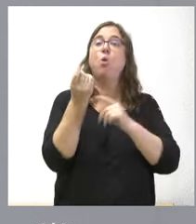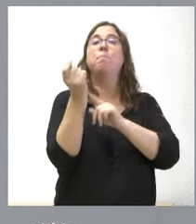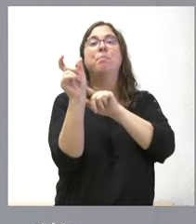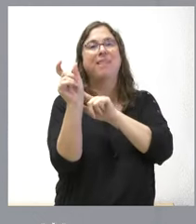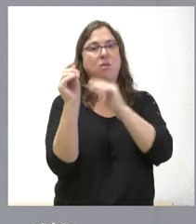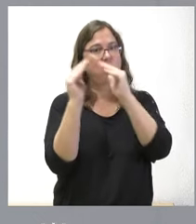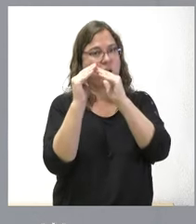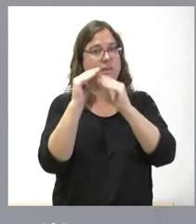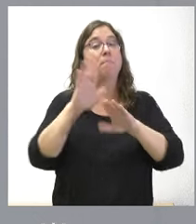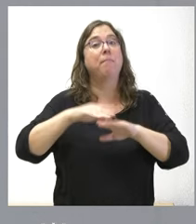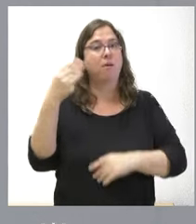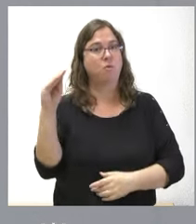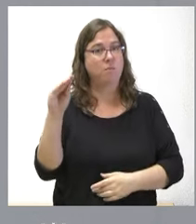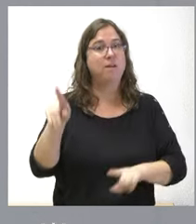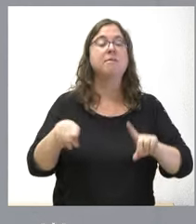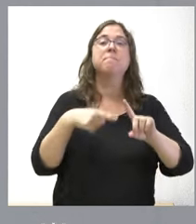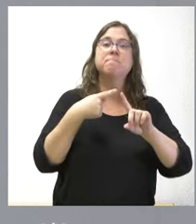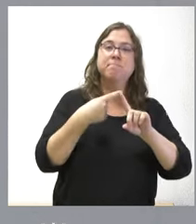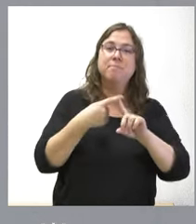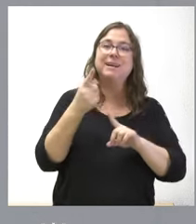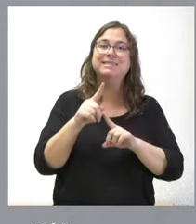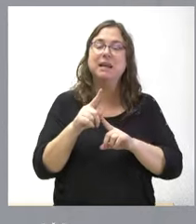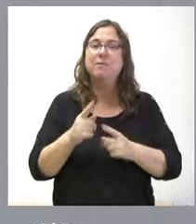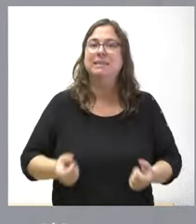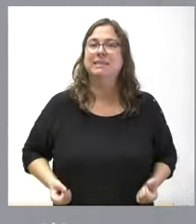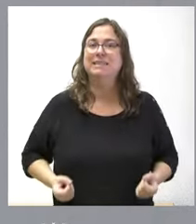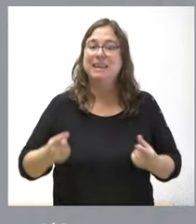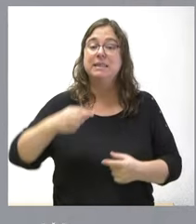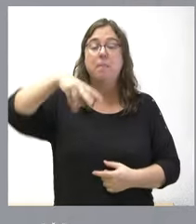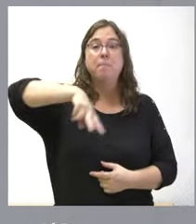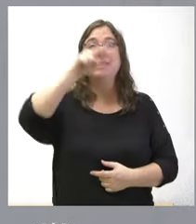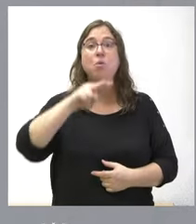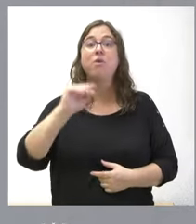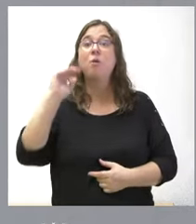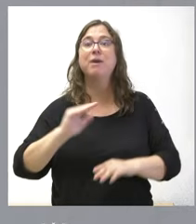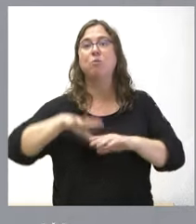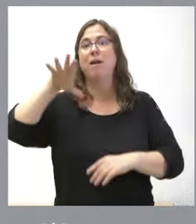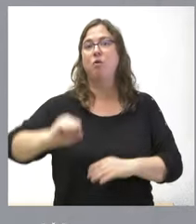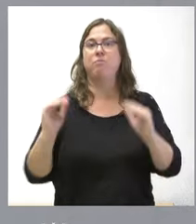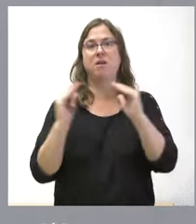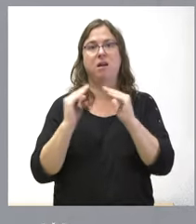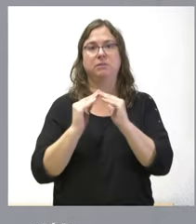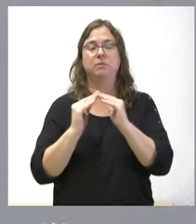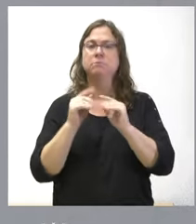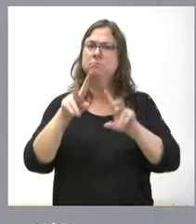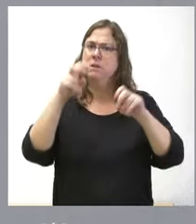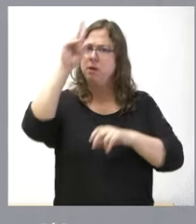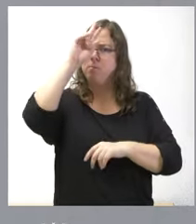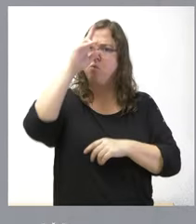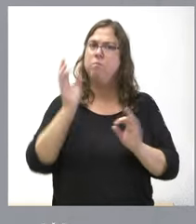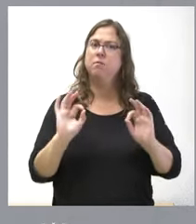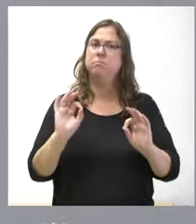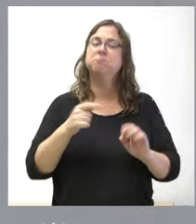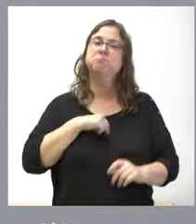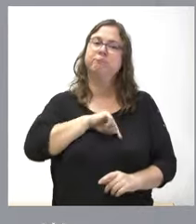vivienda para los jóvenes, sino también con menor coste por metro cuadrado en la adquisición de una vivienda. Ese es un tema que preocupa especialmente y que nos